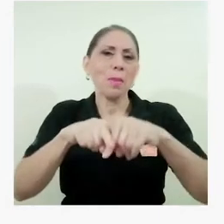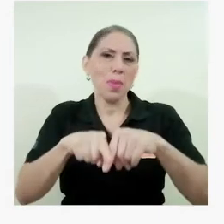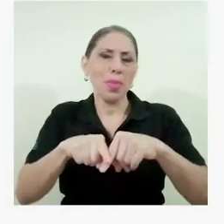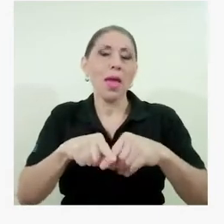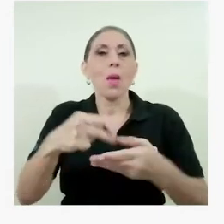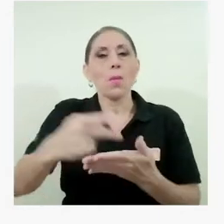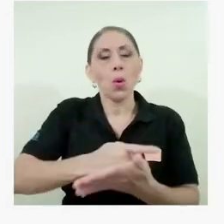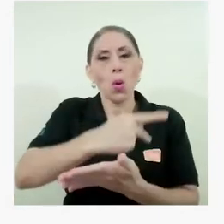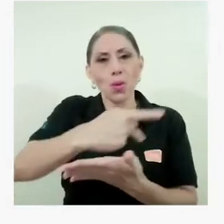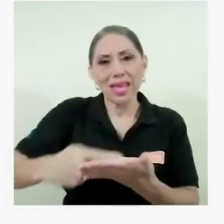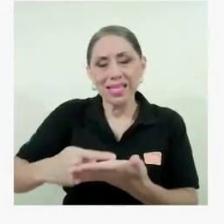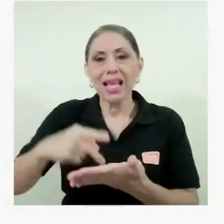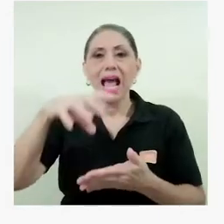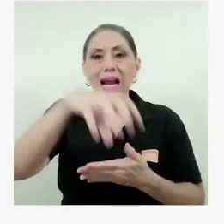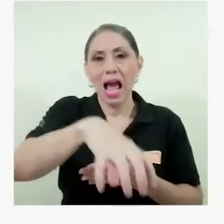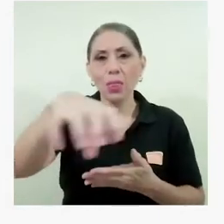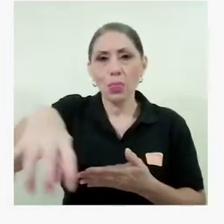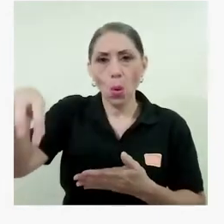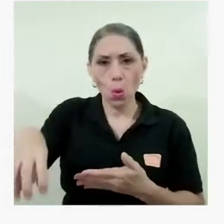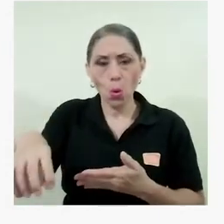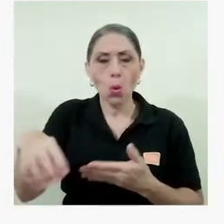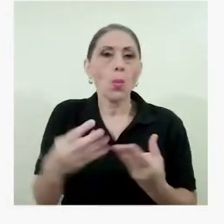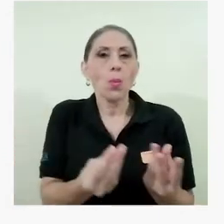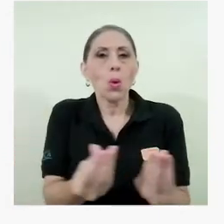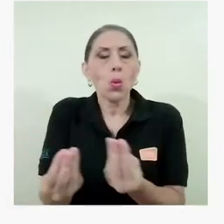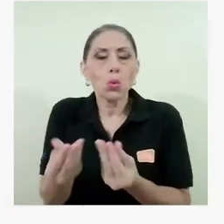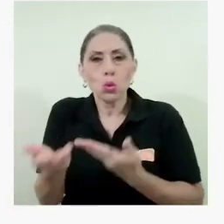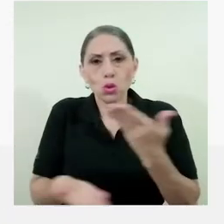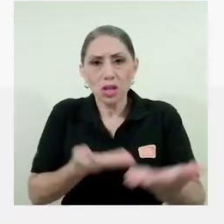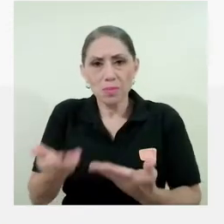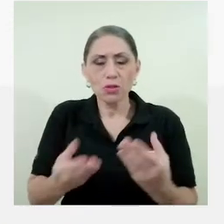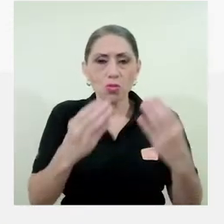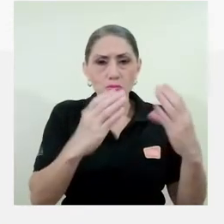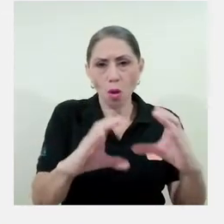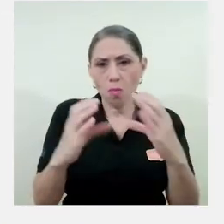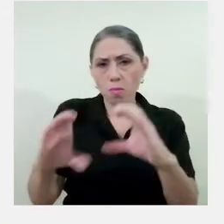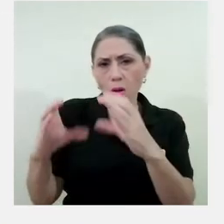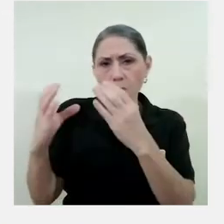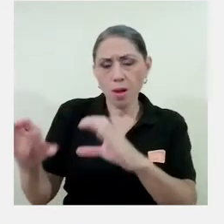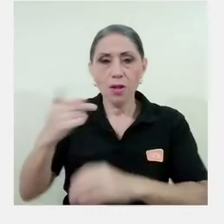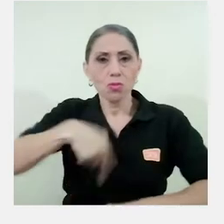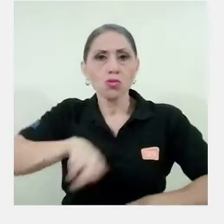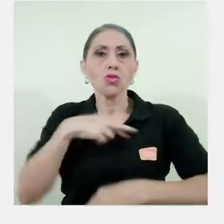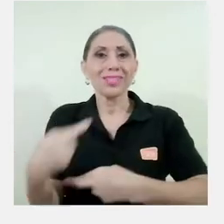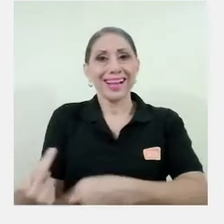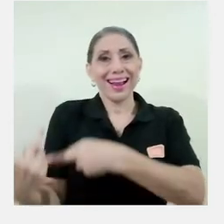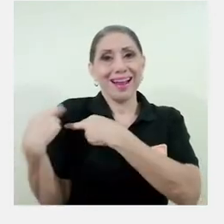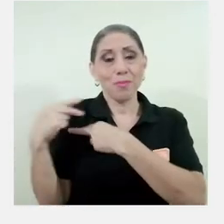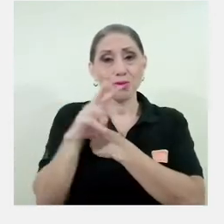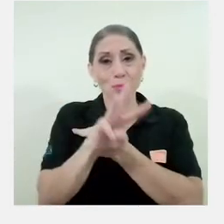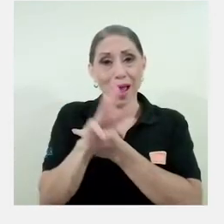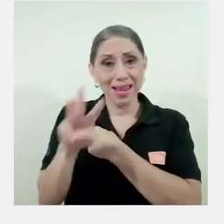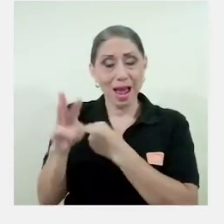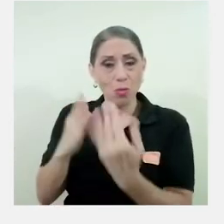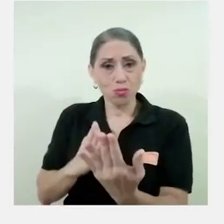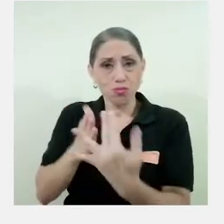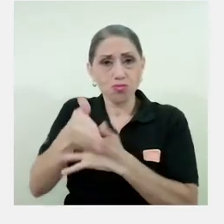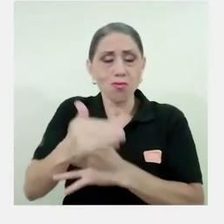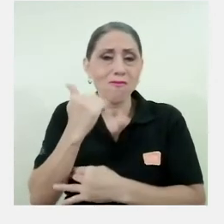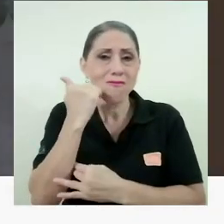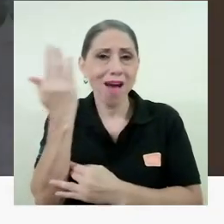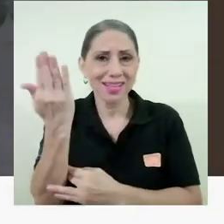acuerdo al servicio o producto que brindan. Entonces, nos encargamos de que fuera de fácil acceso y de fácil